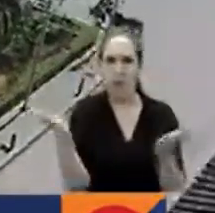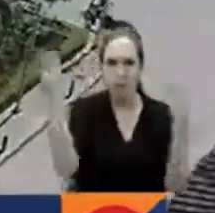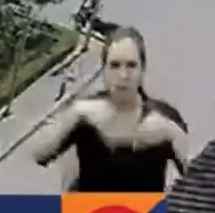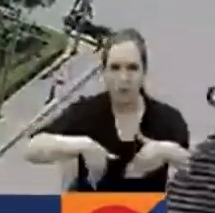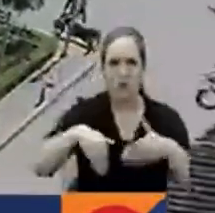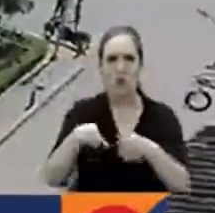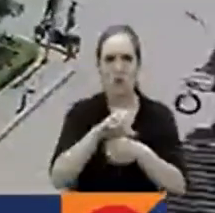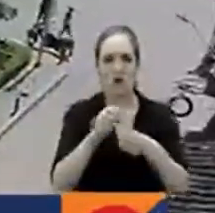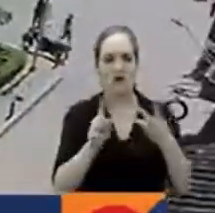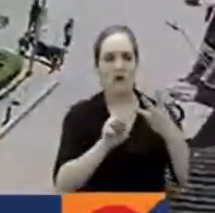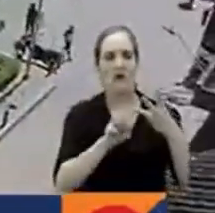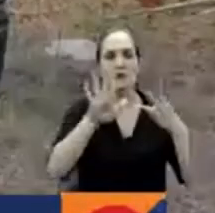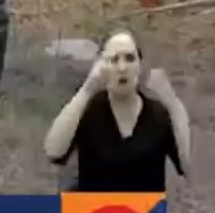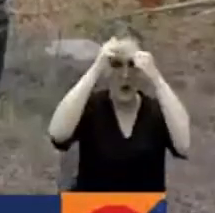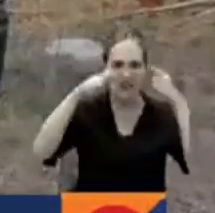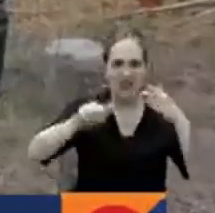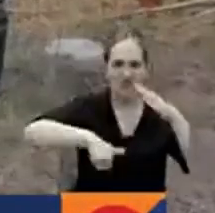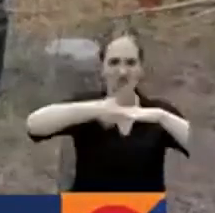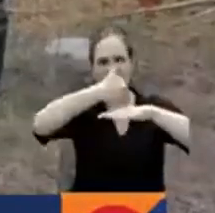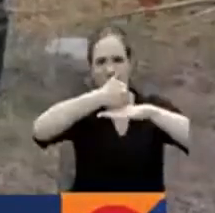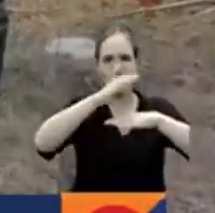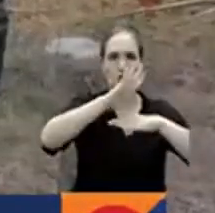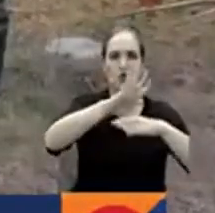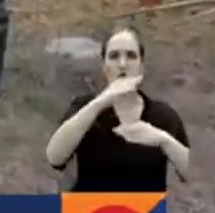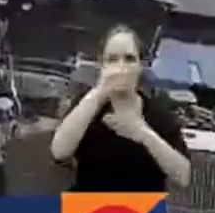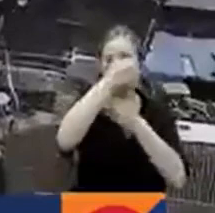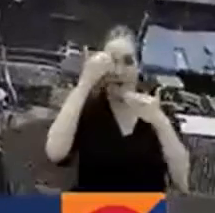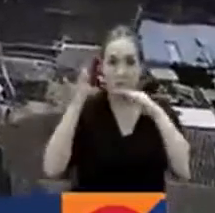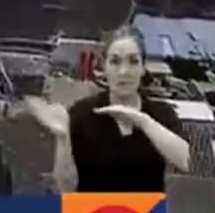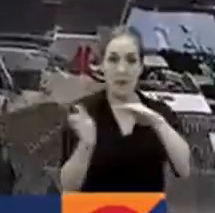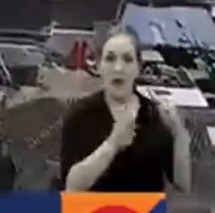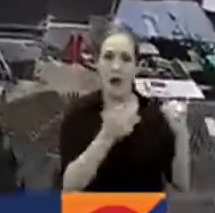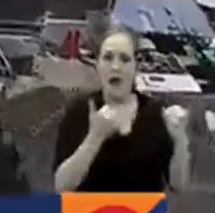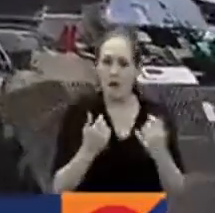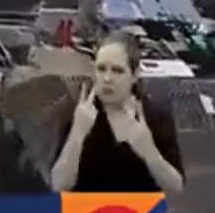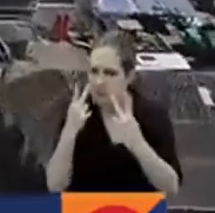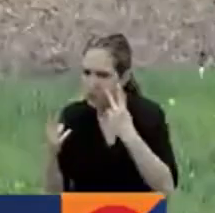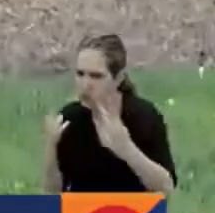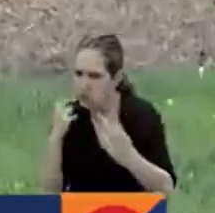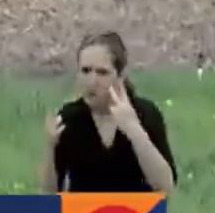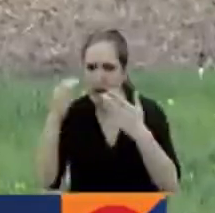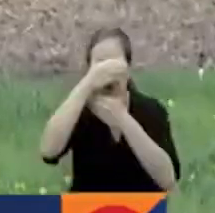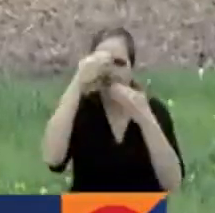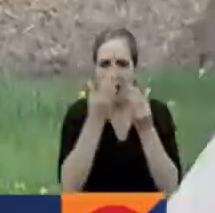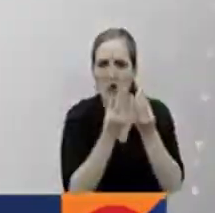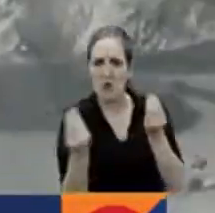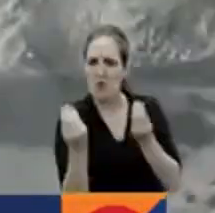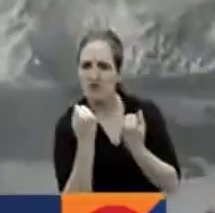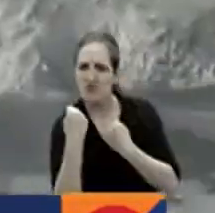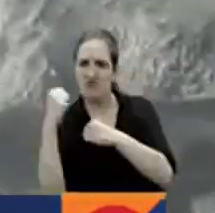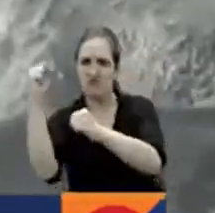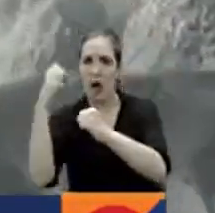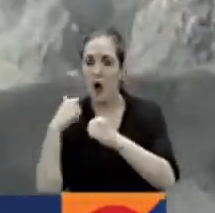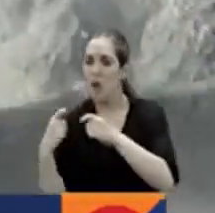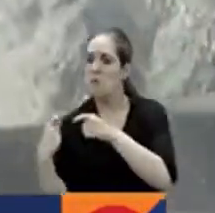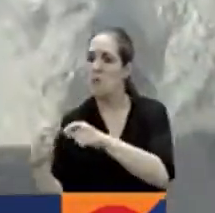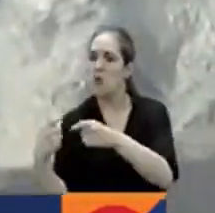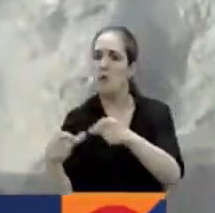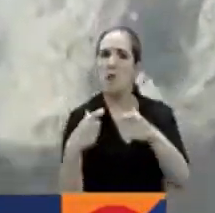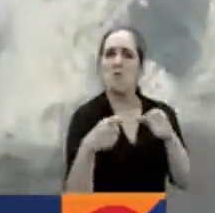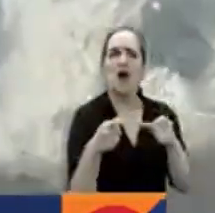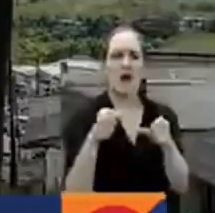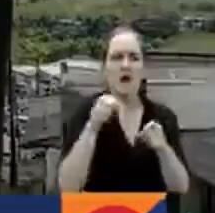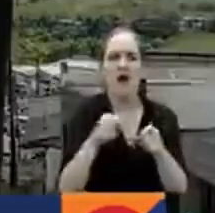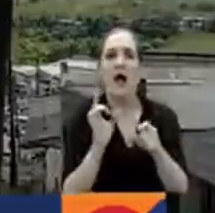Denuncian que disidencias de las FARC estarían carnetizando campesinos de un sector de Antioquia. Esperen la